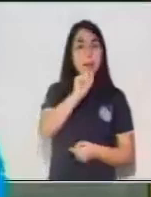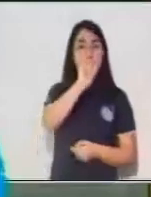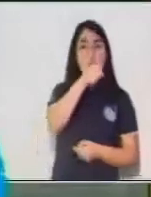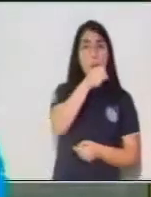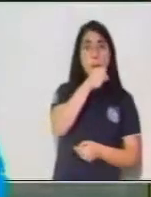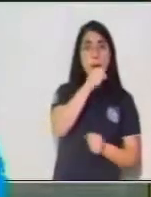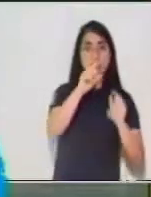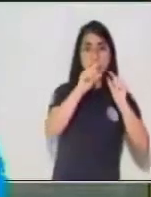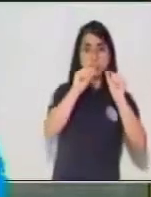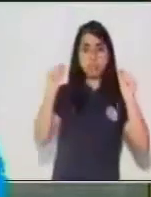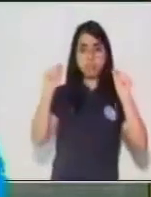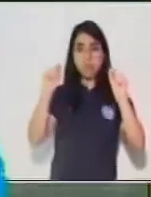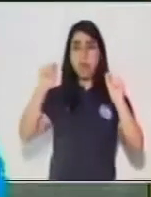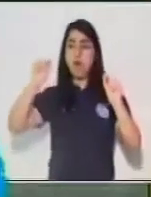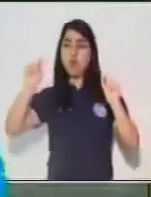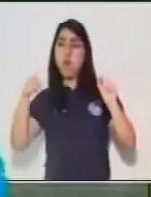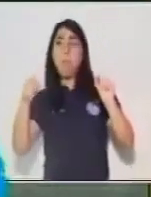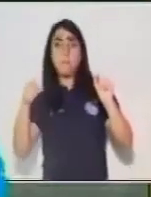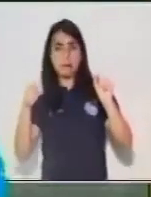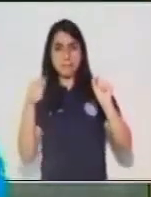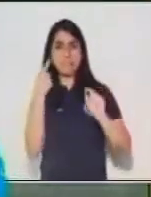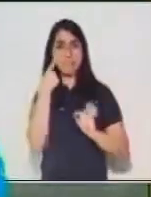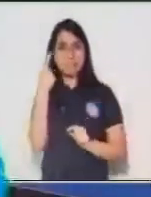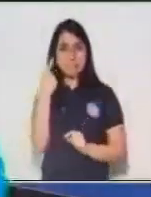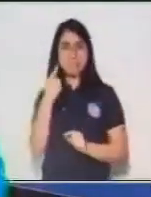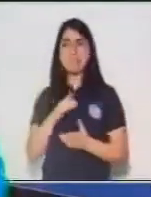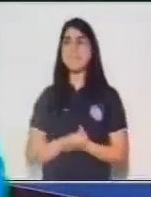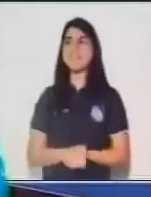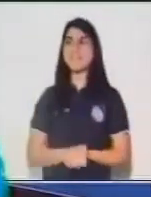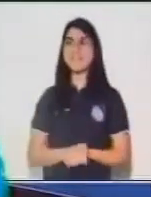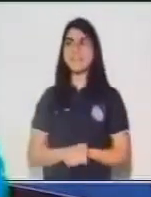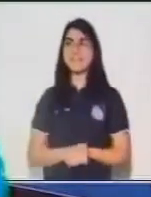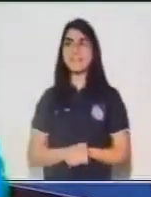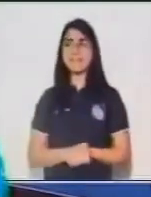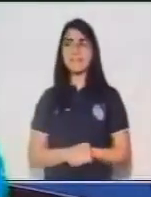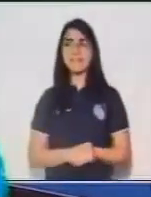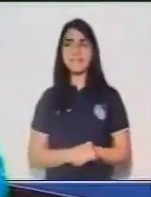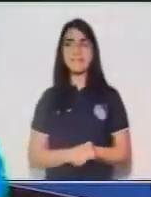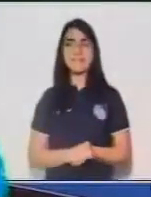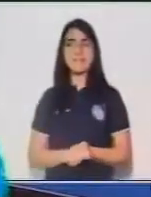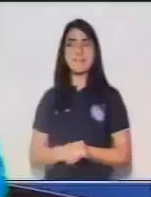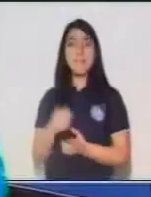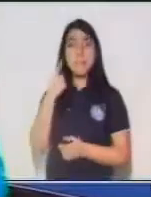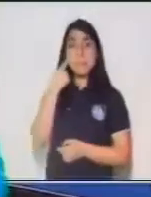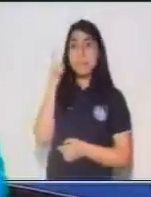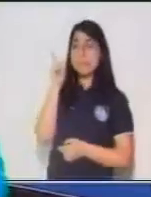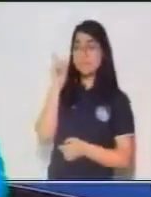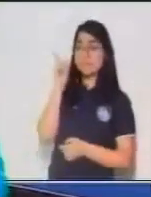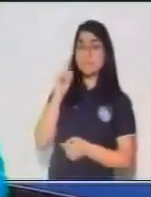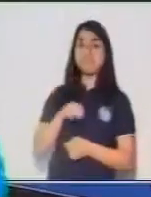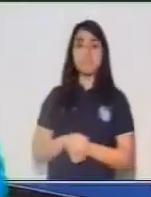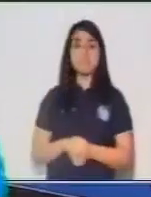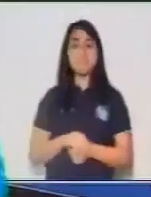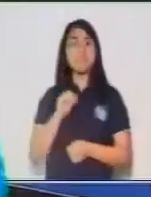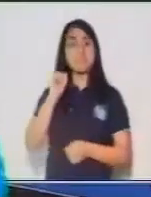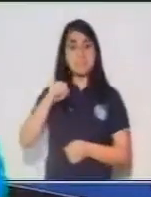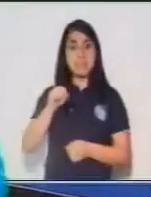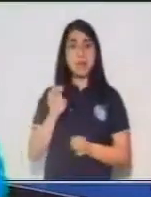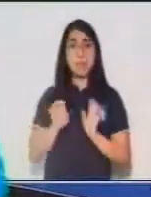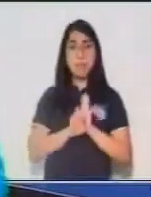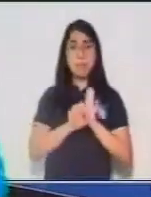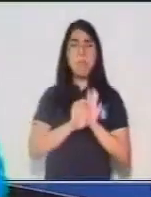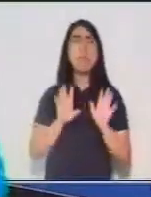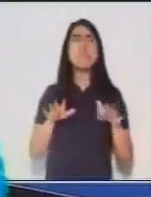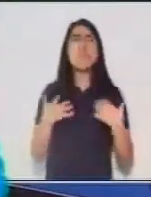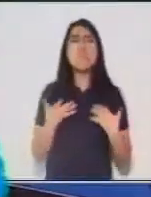el sujeto de esta oración, sí hay una oposición. La mamá de Juan, María Elena, lava la ropa.